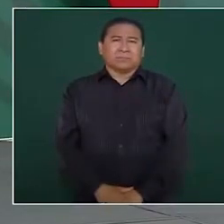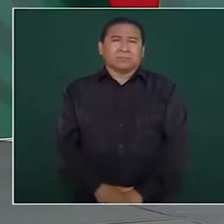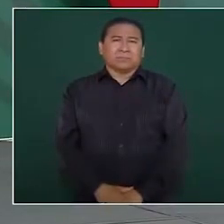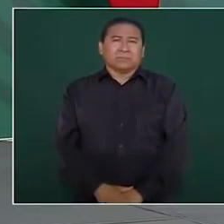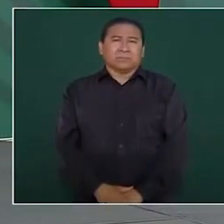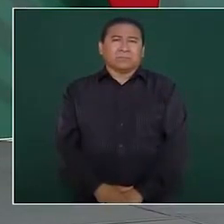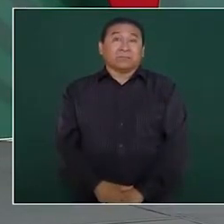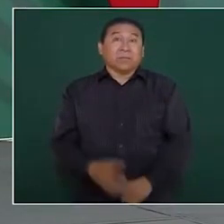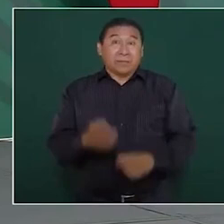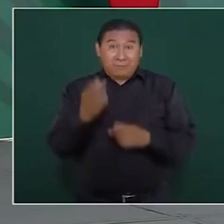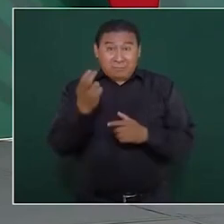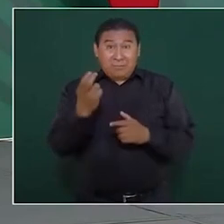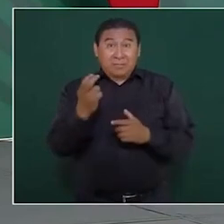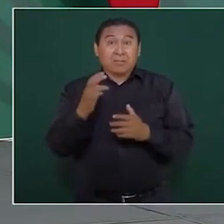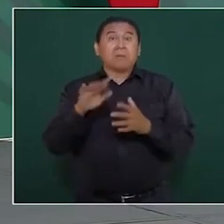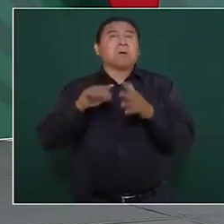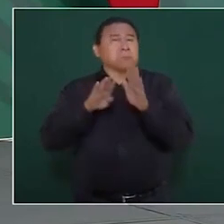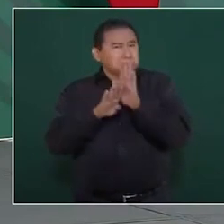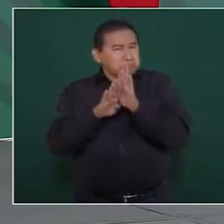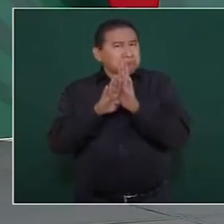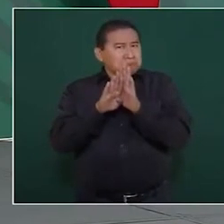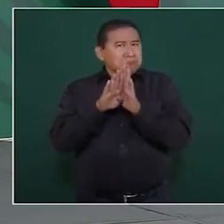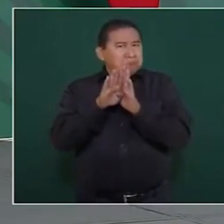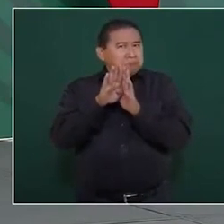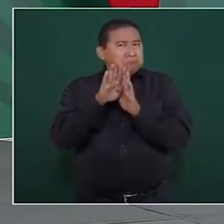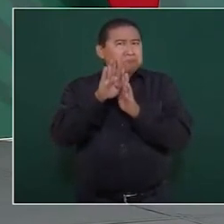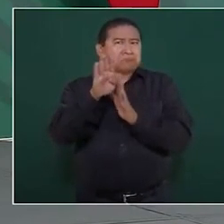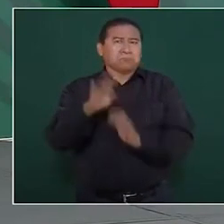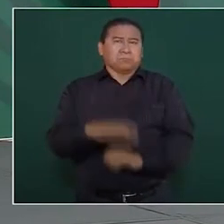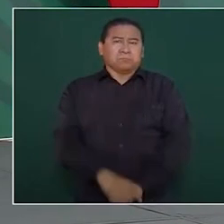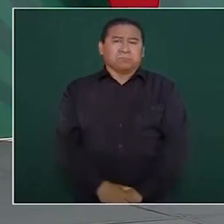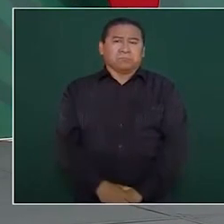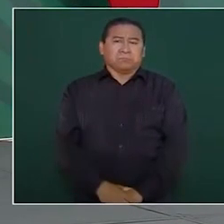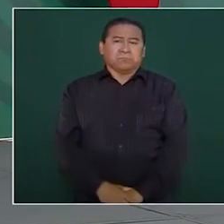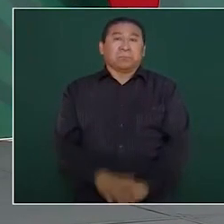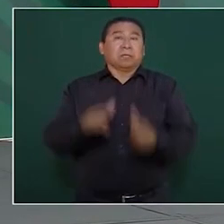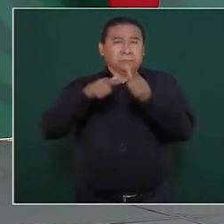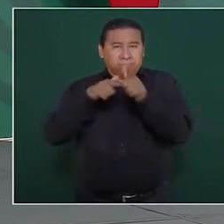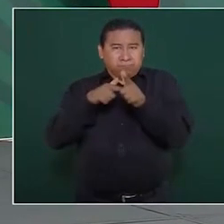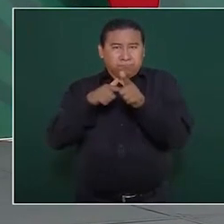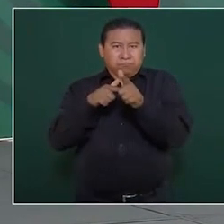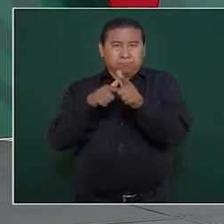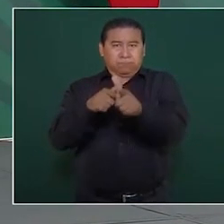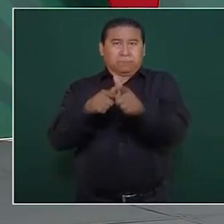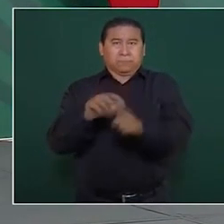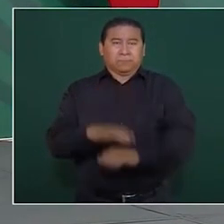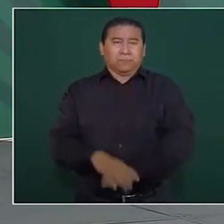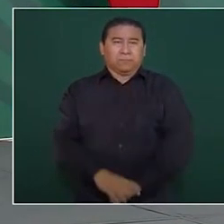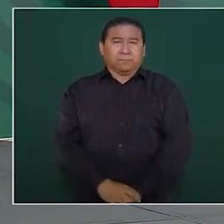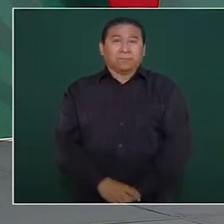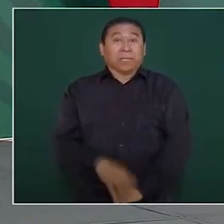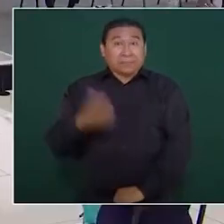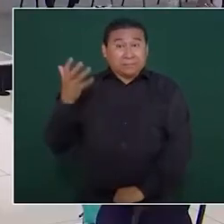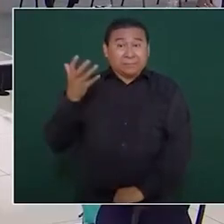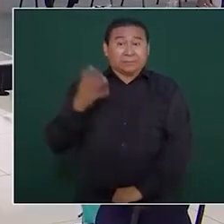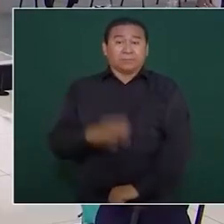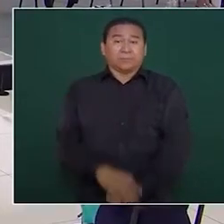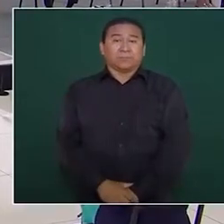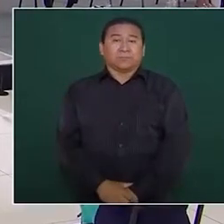sin embargo pues vamos avanzando y vamos a continuar haciendo